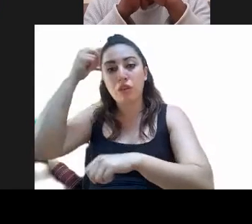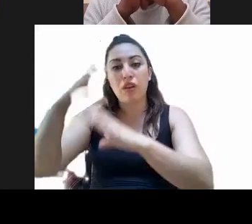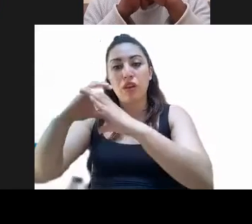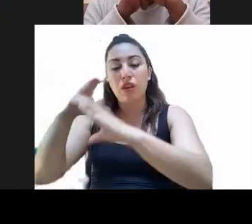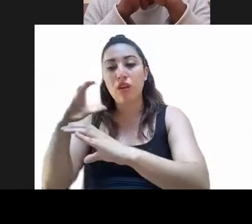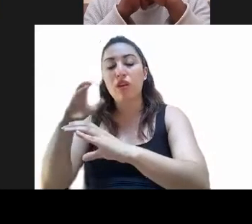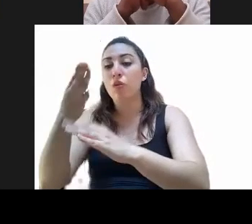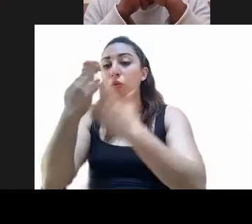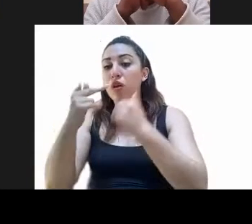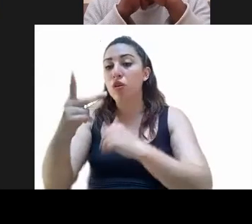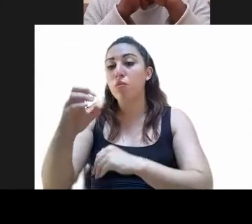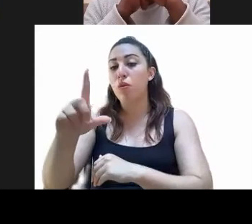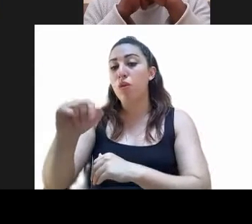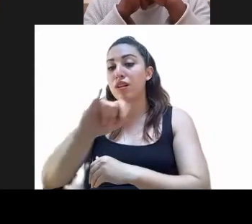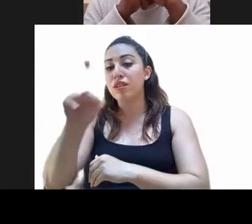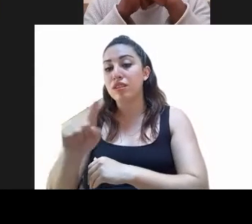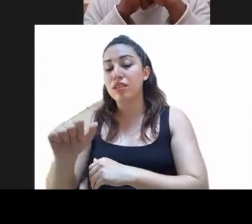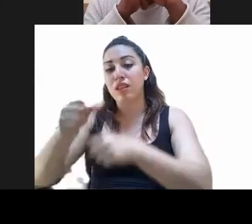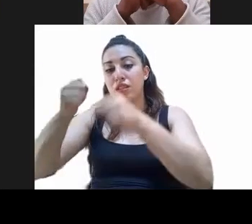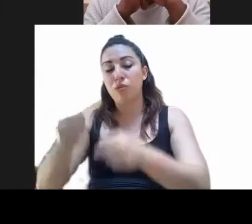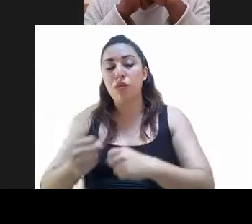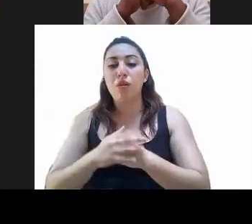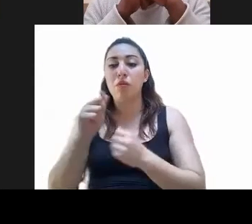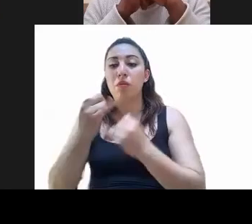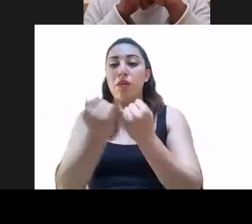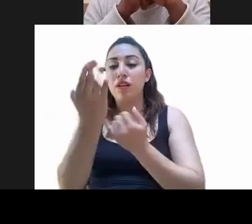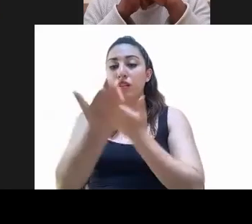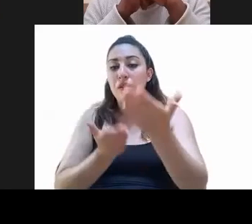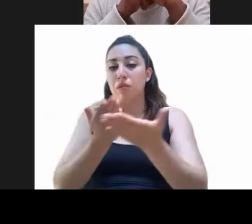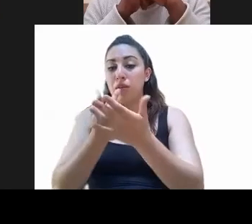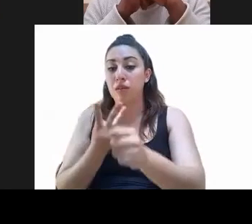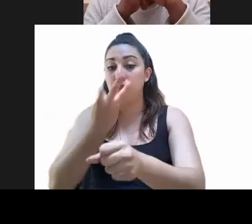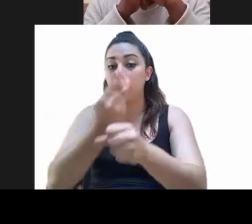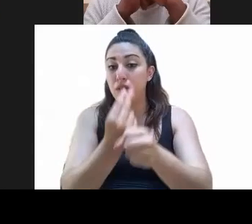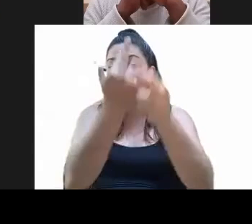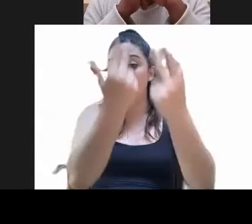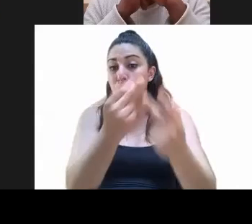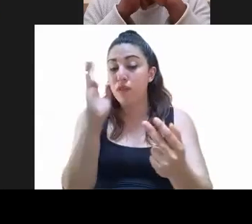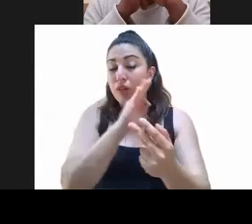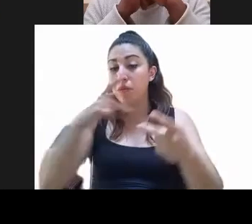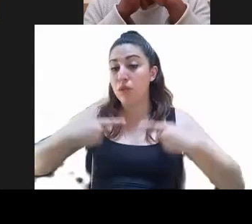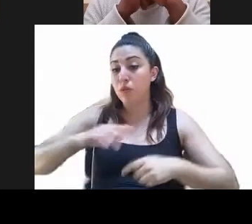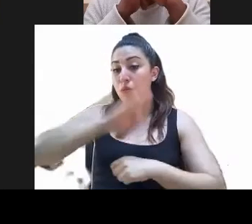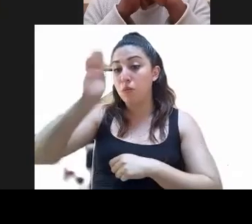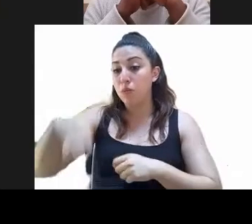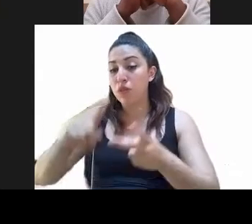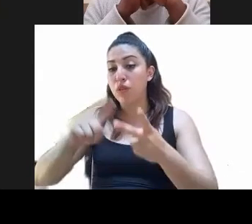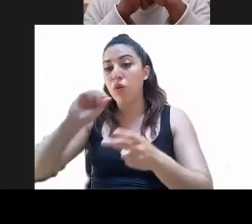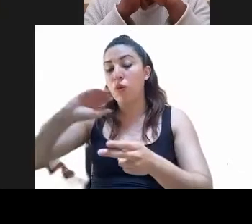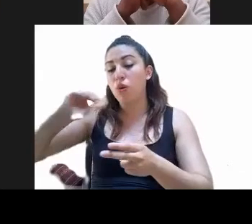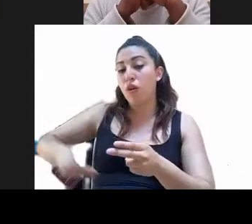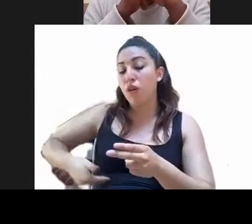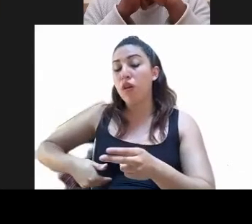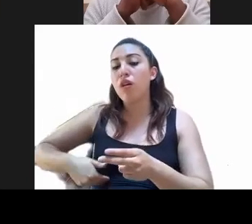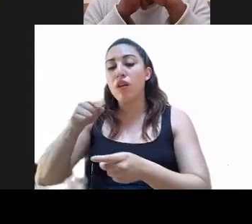de seguro. Se propone que en lo relativo a la reparación del daño en caso de muerte o incapacidad total o parcial, el cálculo se realizará